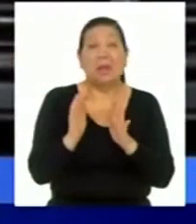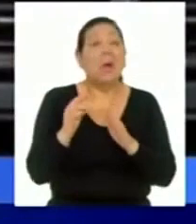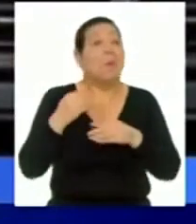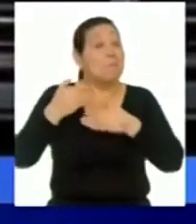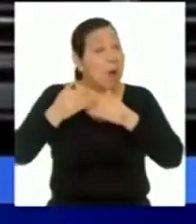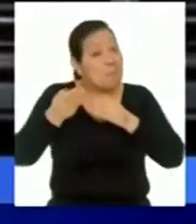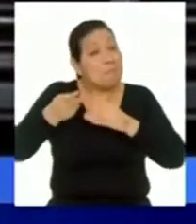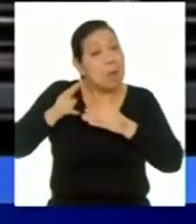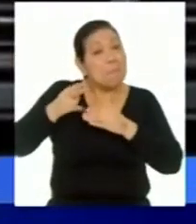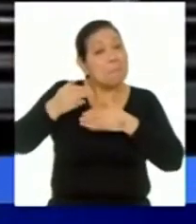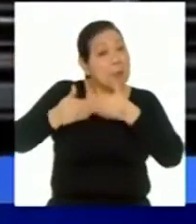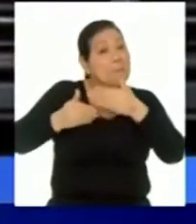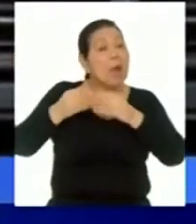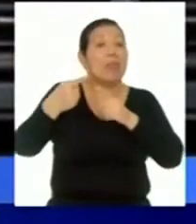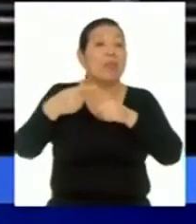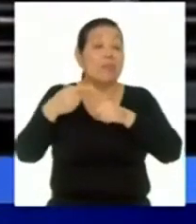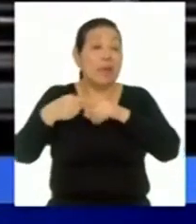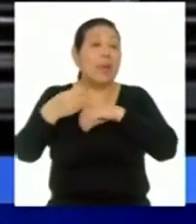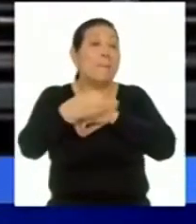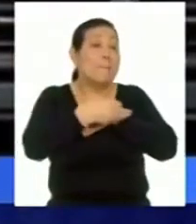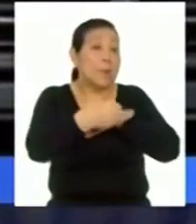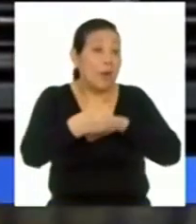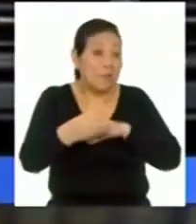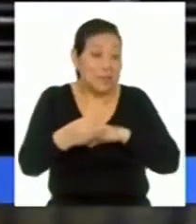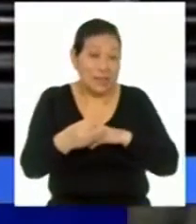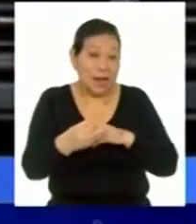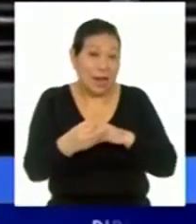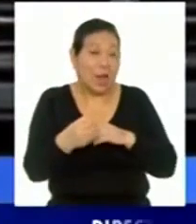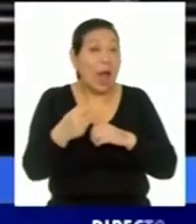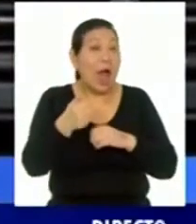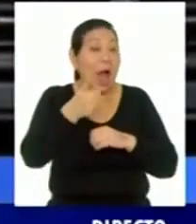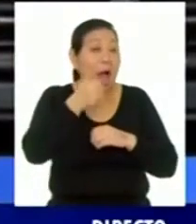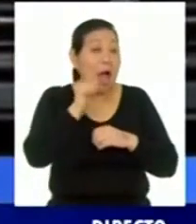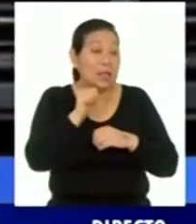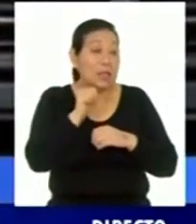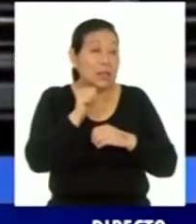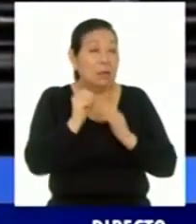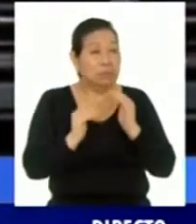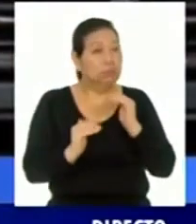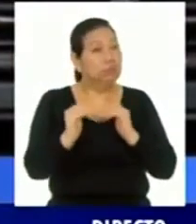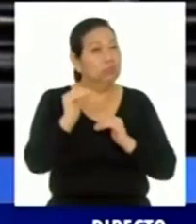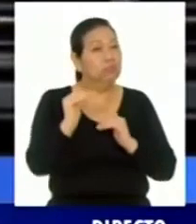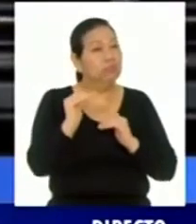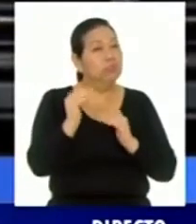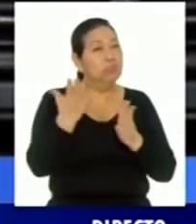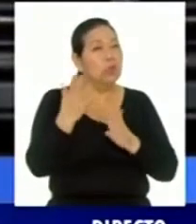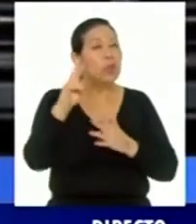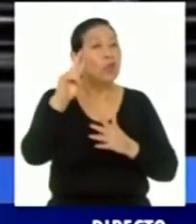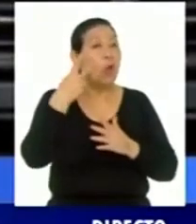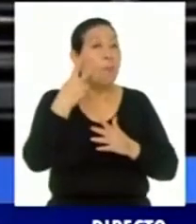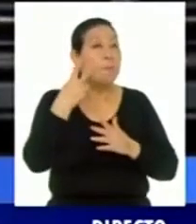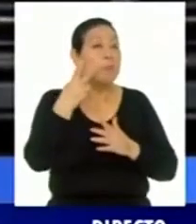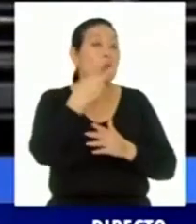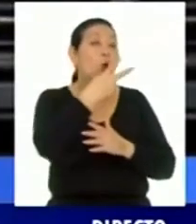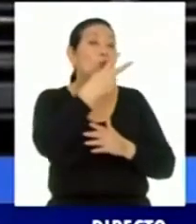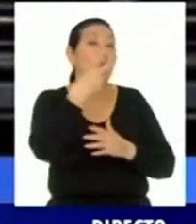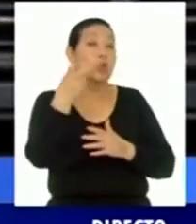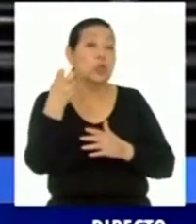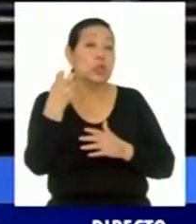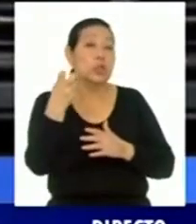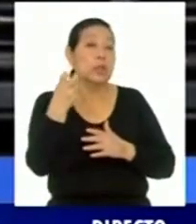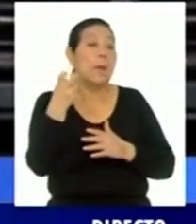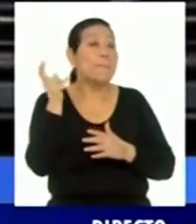siguen aumentando el número de regiones. Solamente el día de ayer hemos superado los 2.200